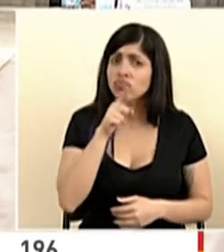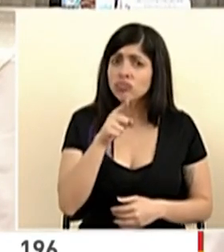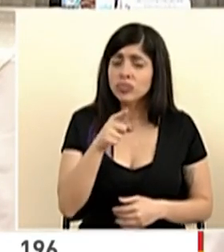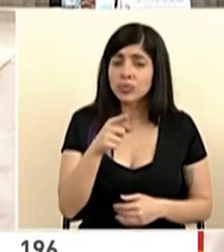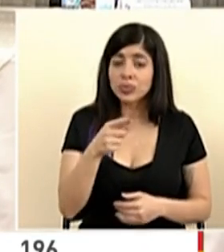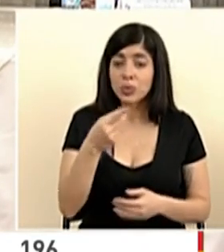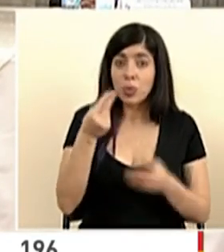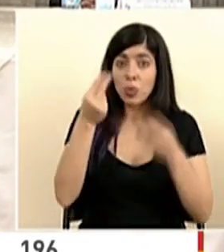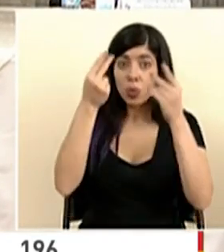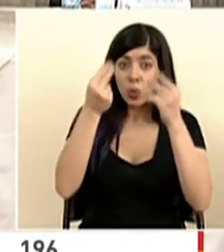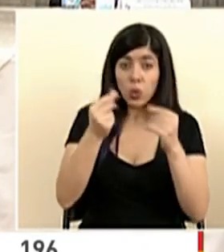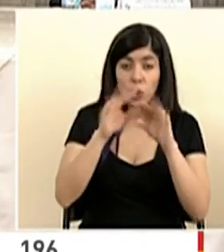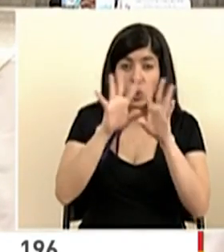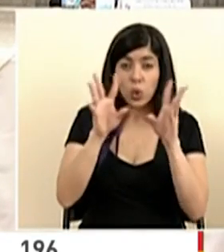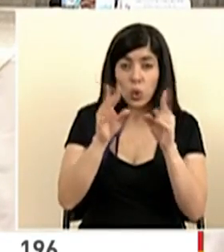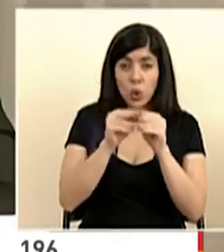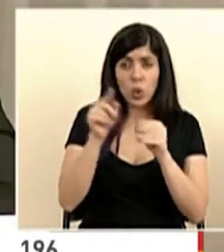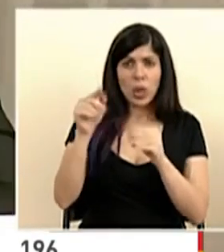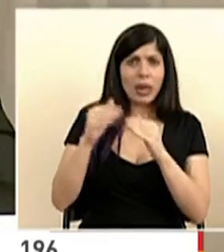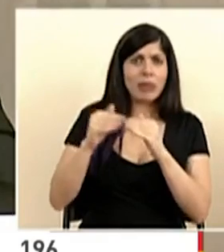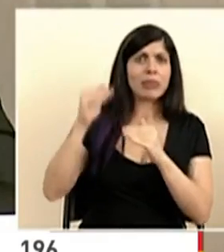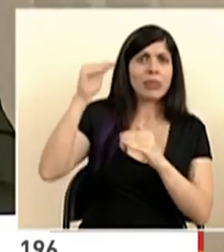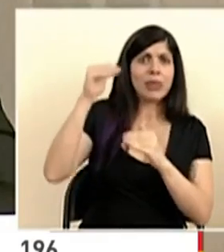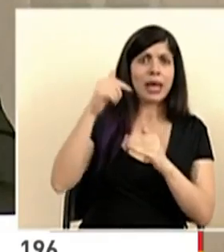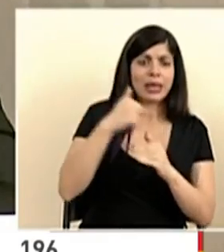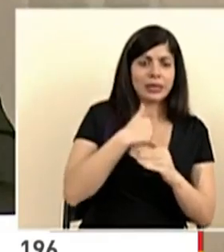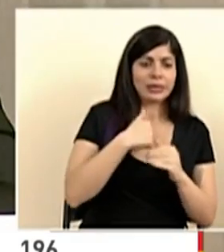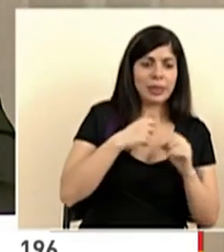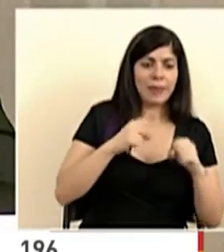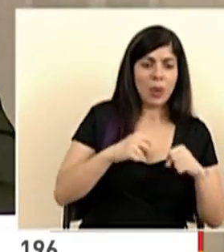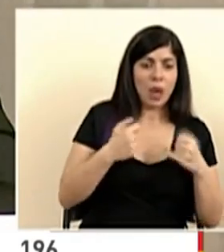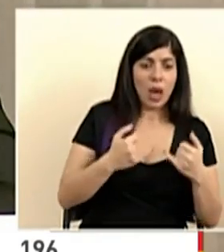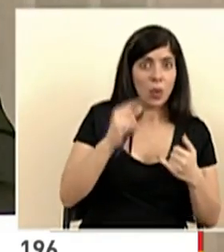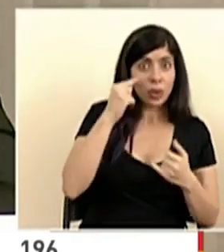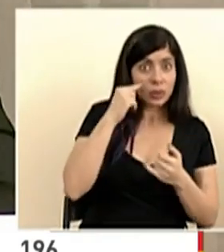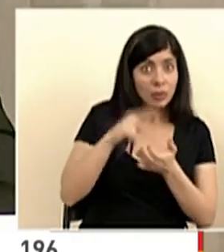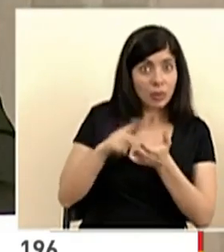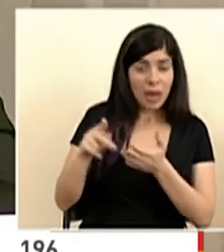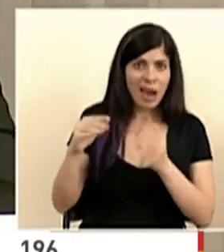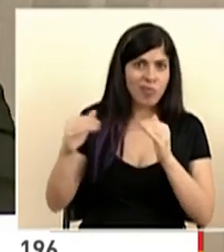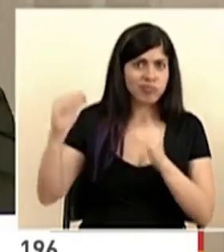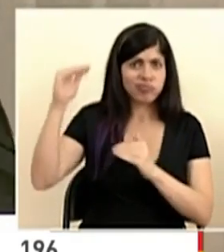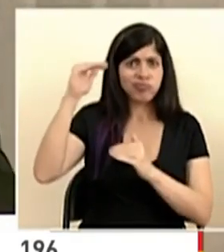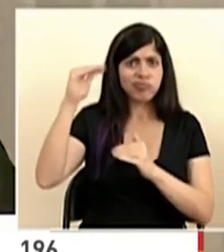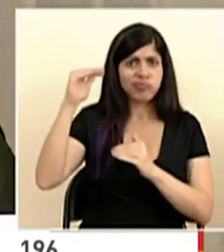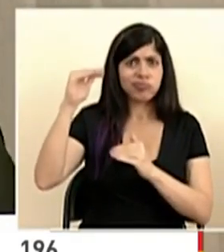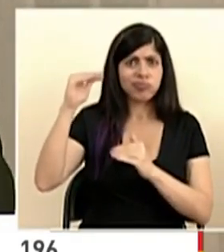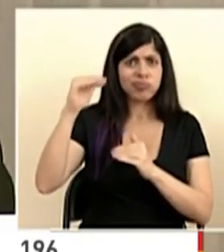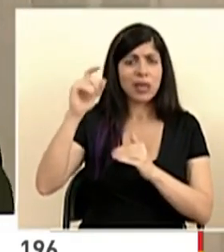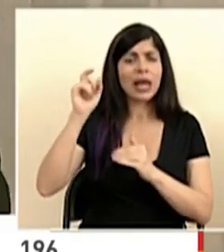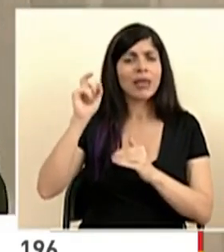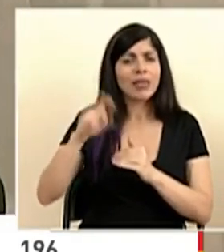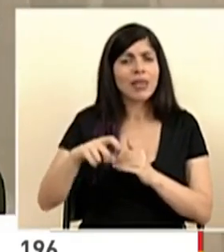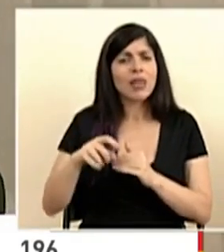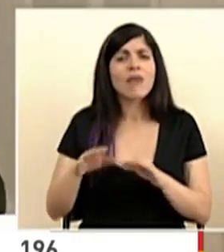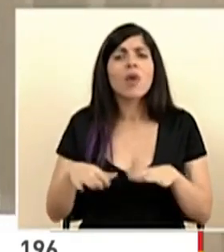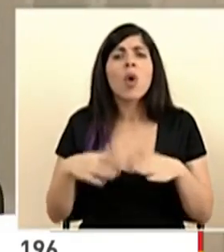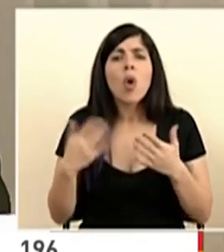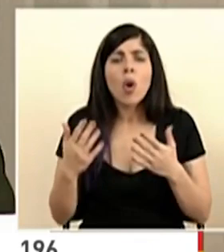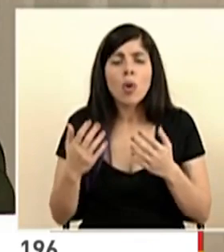monto total es un monto que trasciende mucho la capacidad actual del Estado y tiene que hacerse de una manera